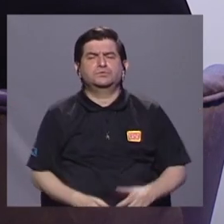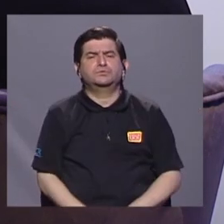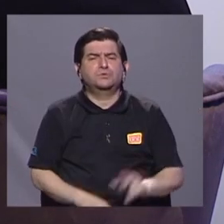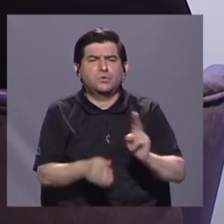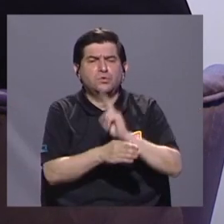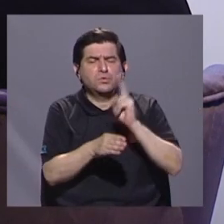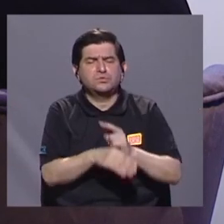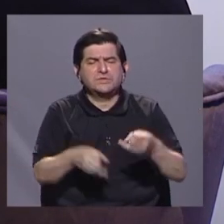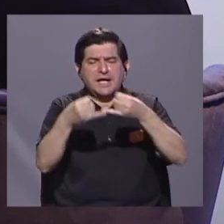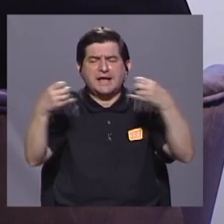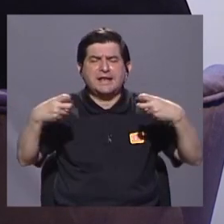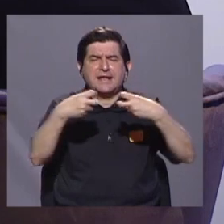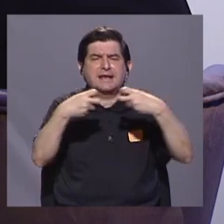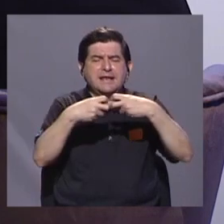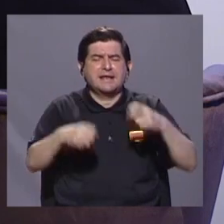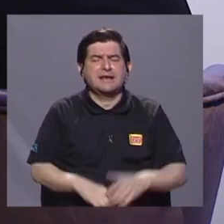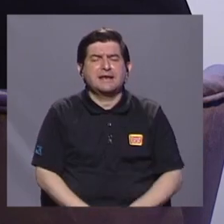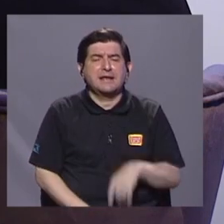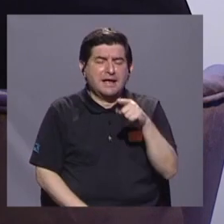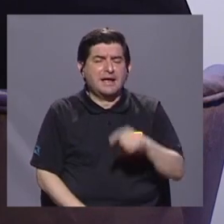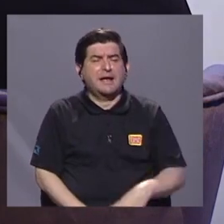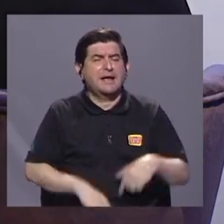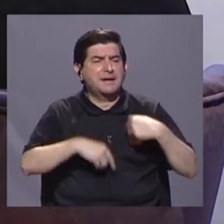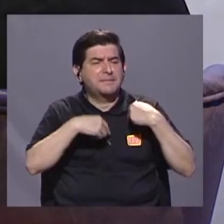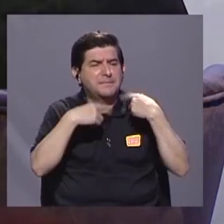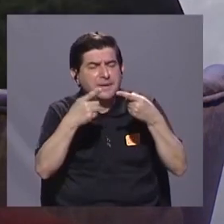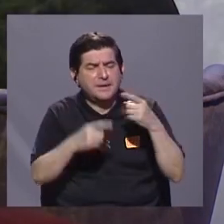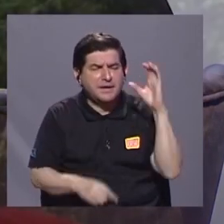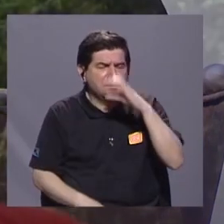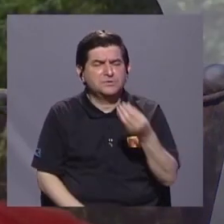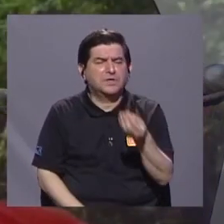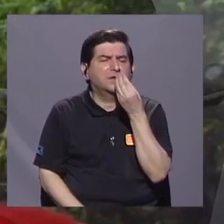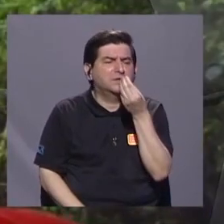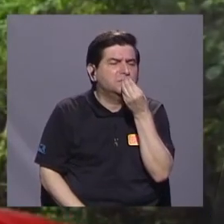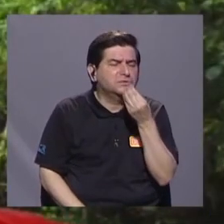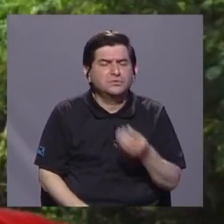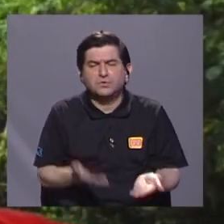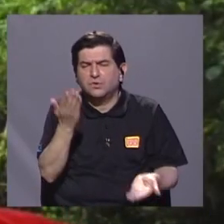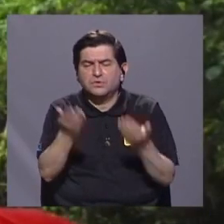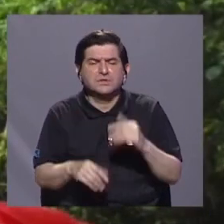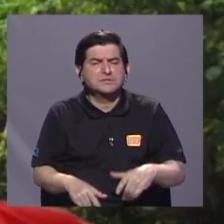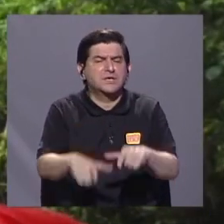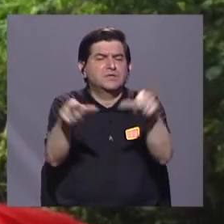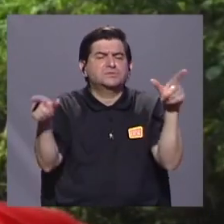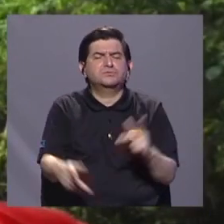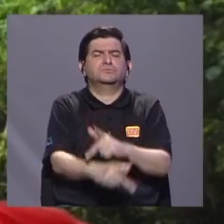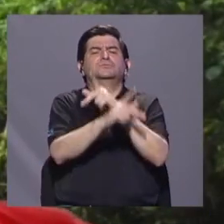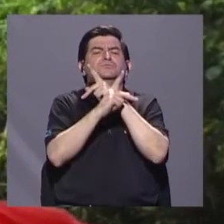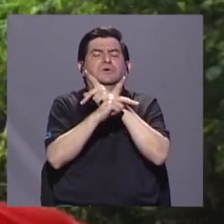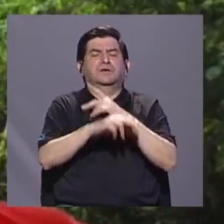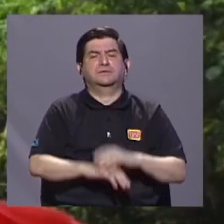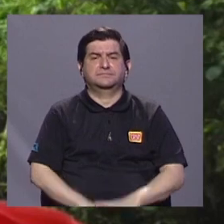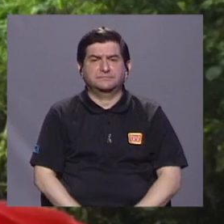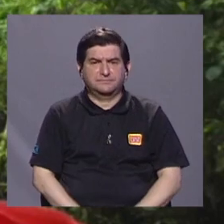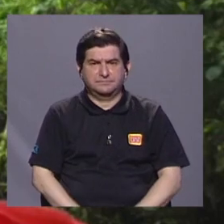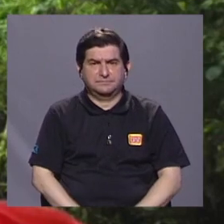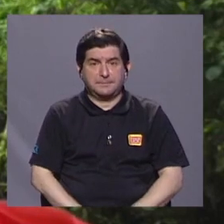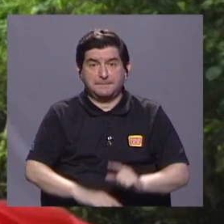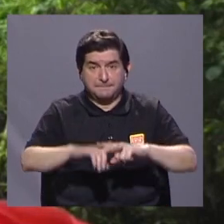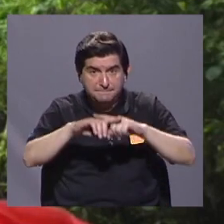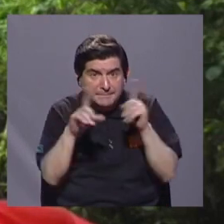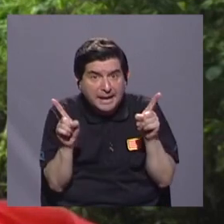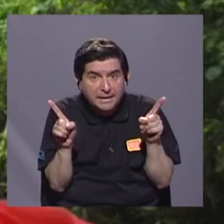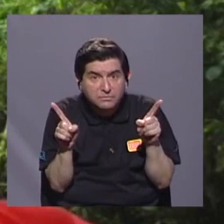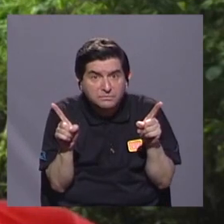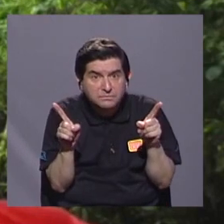los cables para trasladarse en búsqueda de alimento, en búsqueda de algún otro refugio. Pero cuando